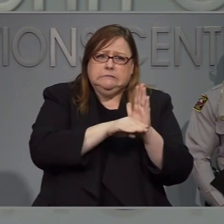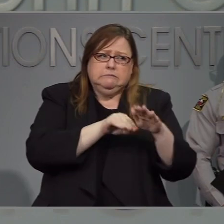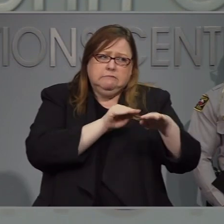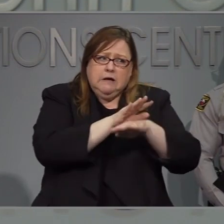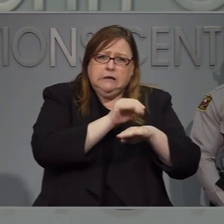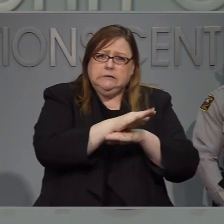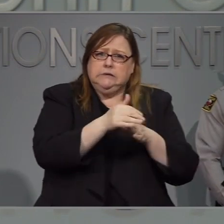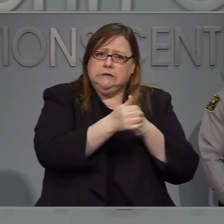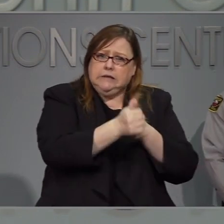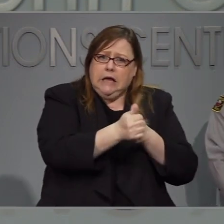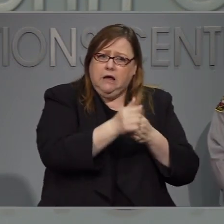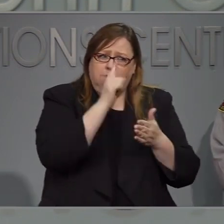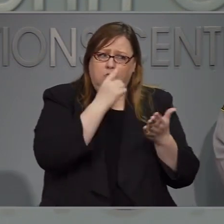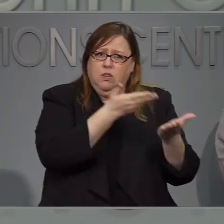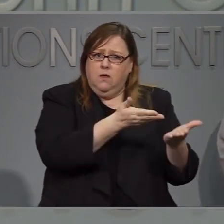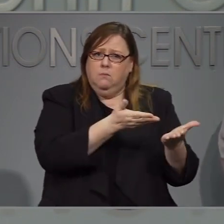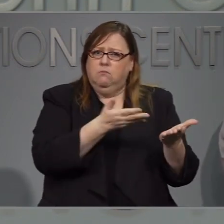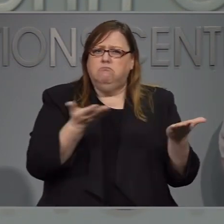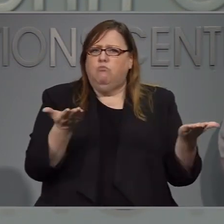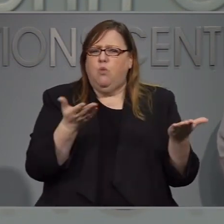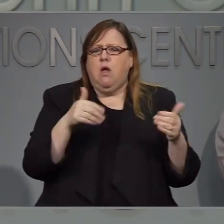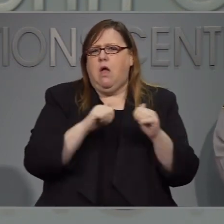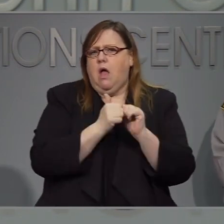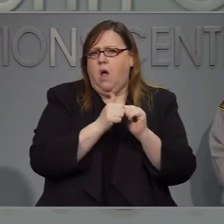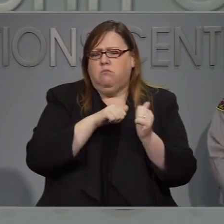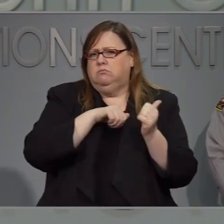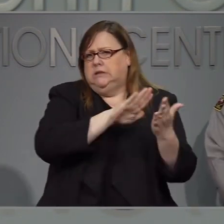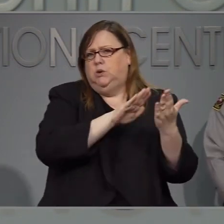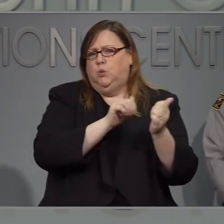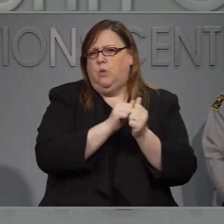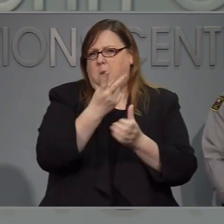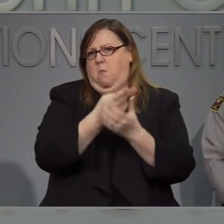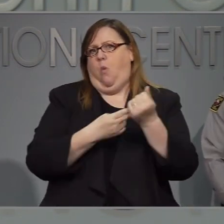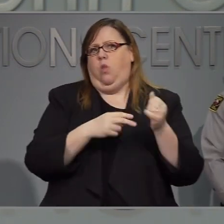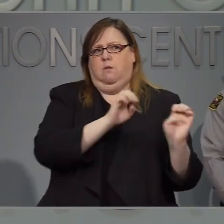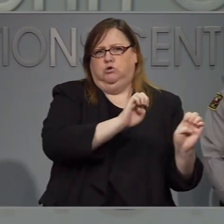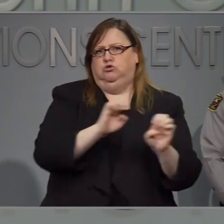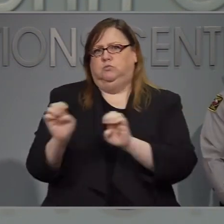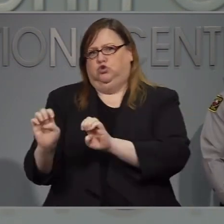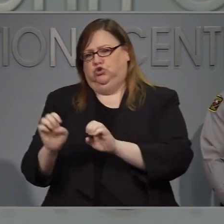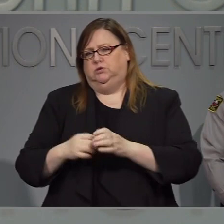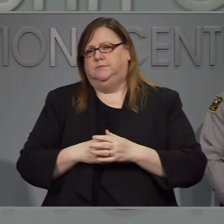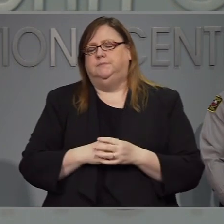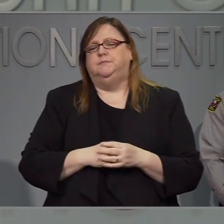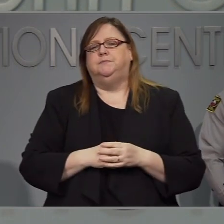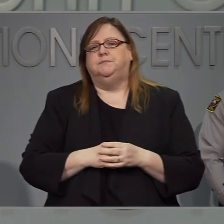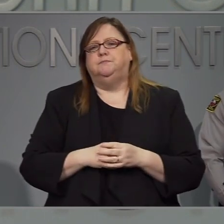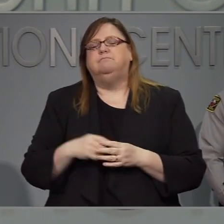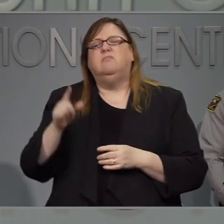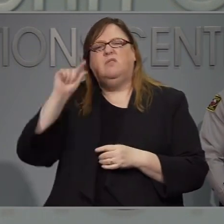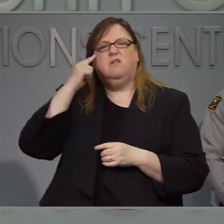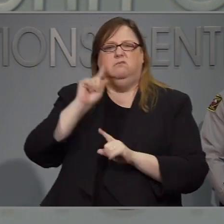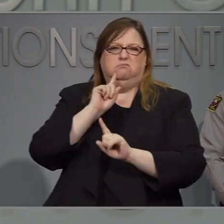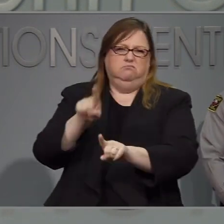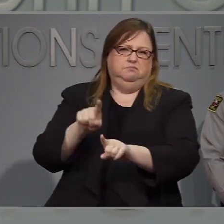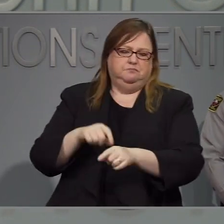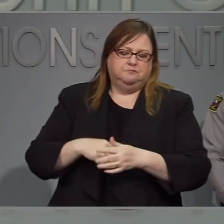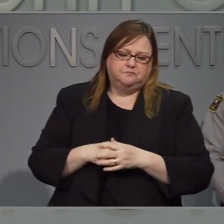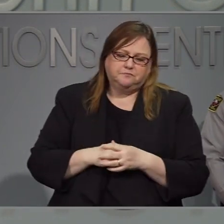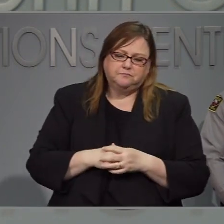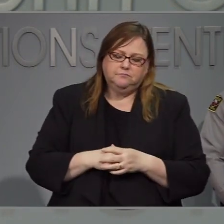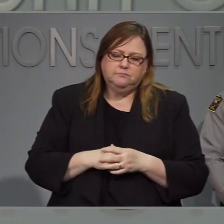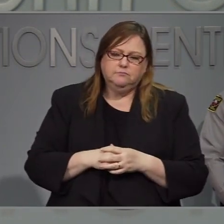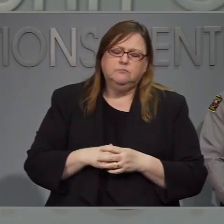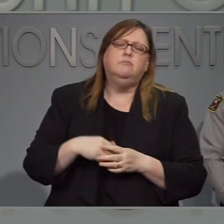Respuesta. Si tenemos dos sitios en donde podemos establecer albergues médicos si es